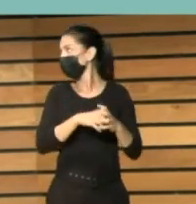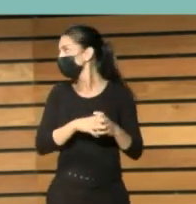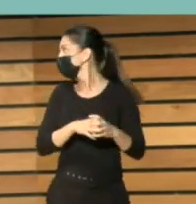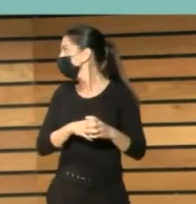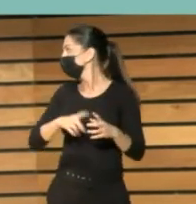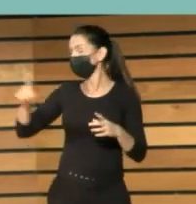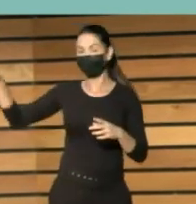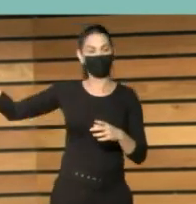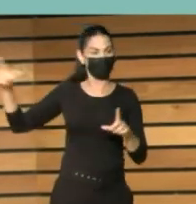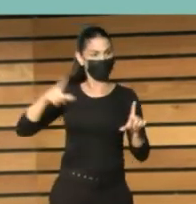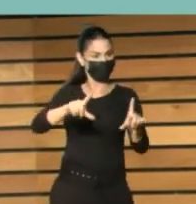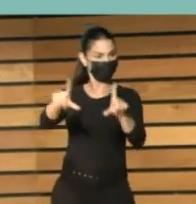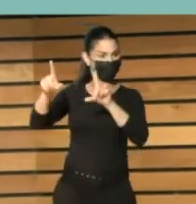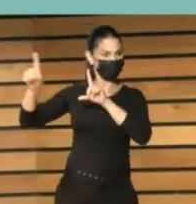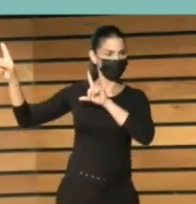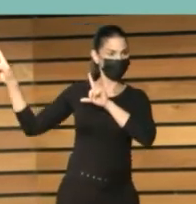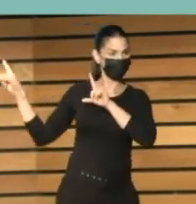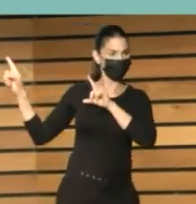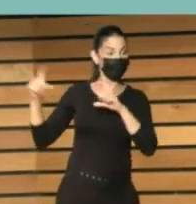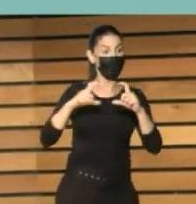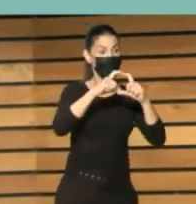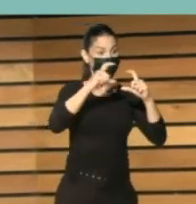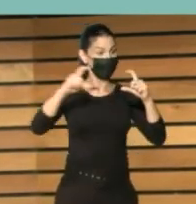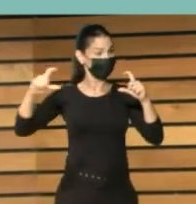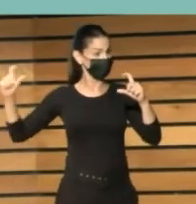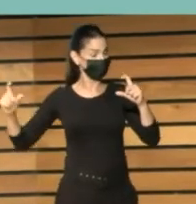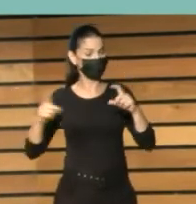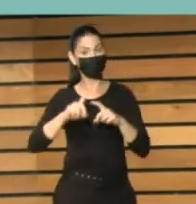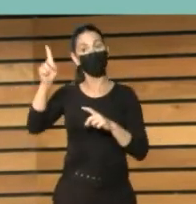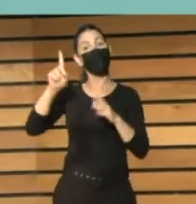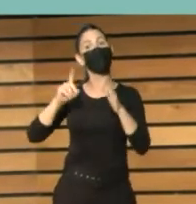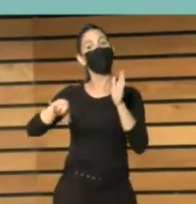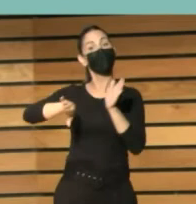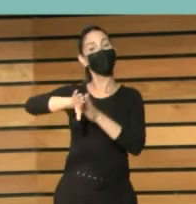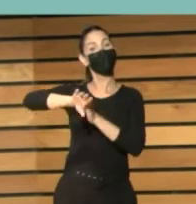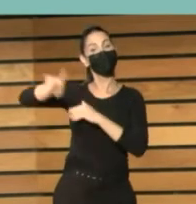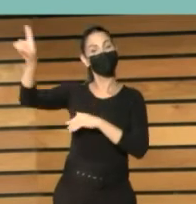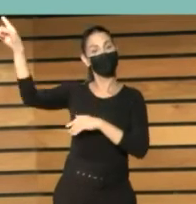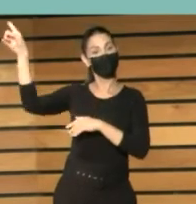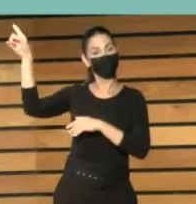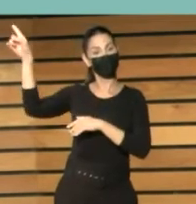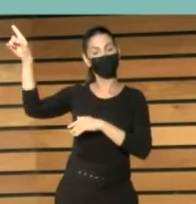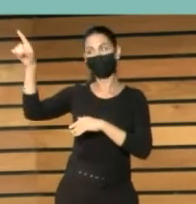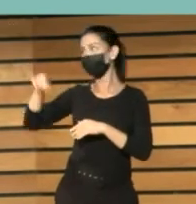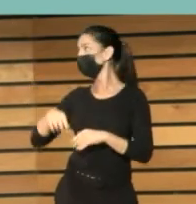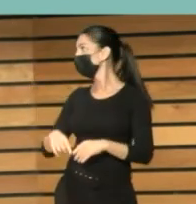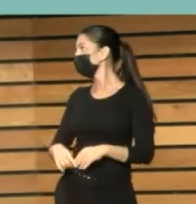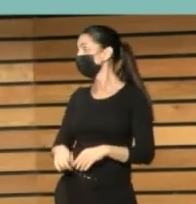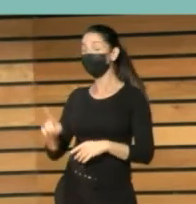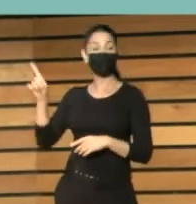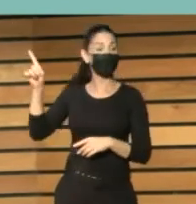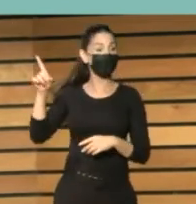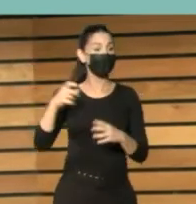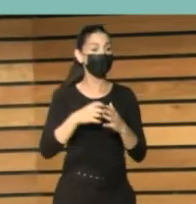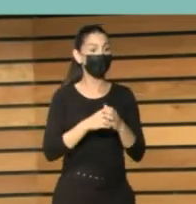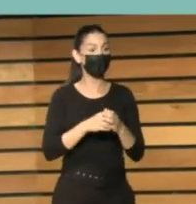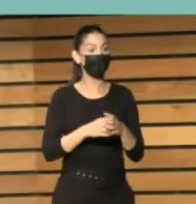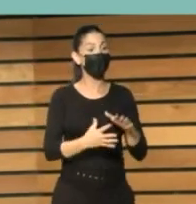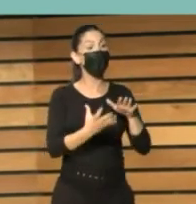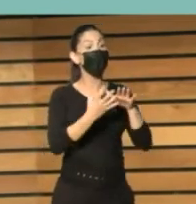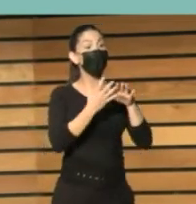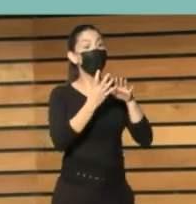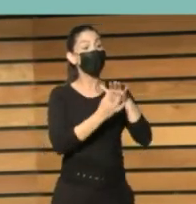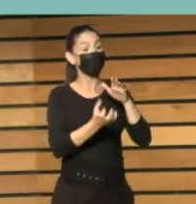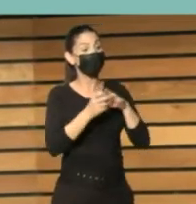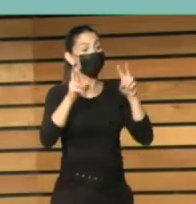escáner de vídeos VHS que se ve arriba a la derecha. Aquí vemos un escáner para documentos en braille,